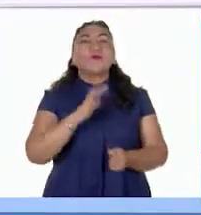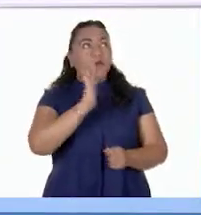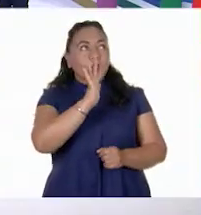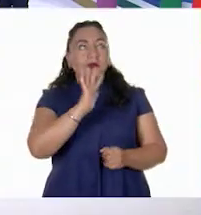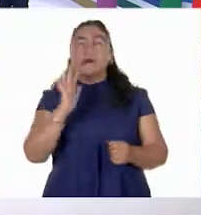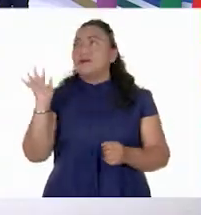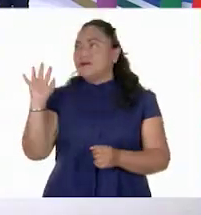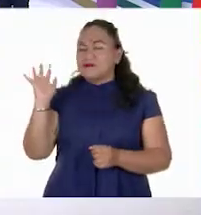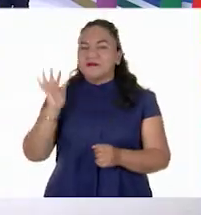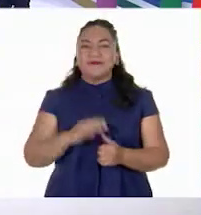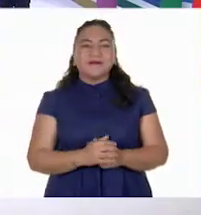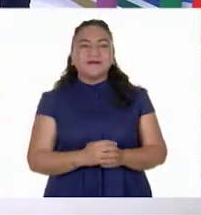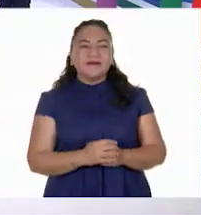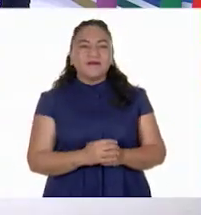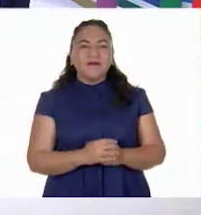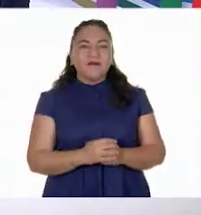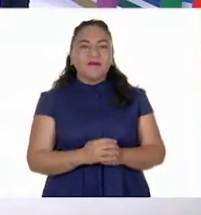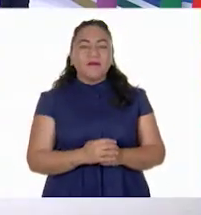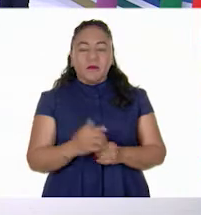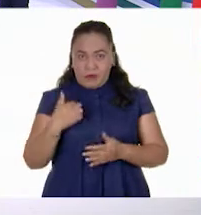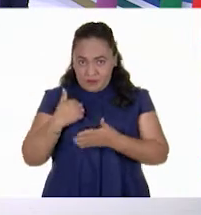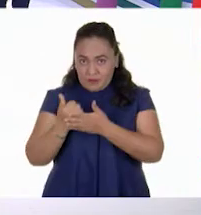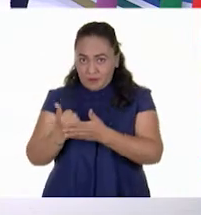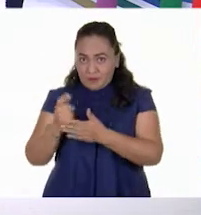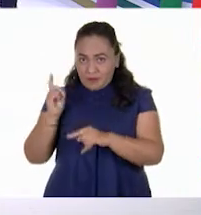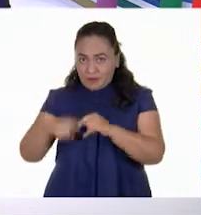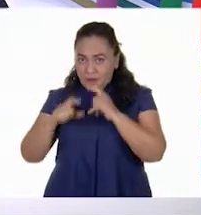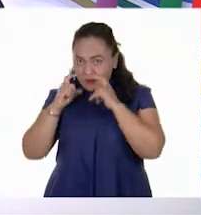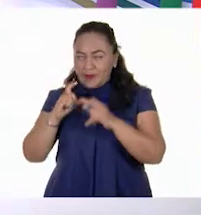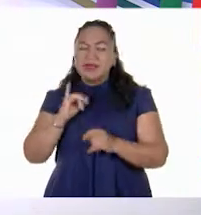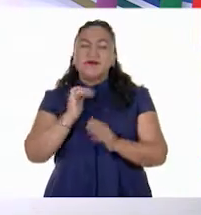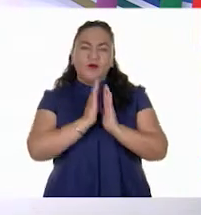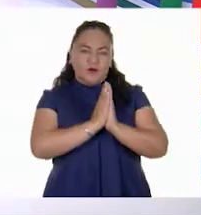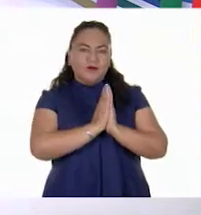profesor! ¿Te ayudo con tu cubrebocas? ¡Por favor!